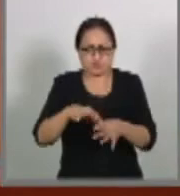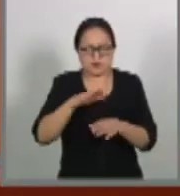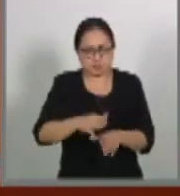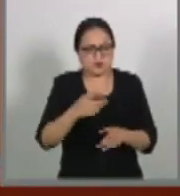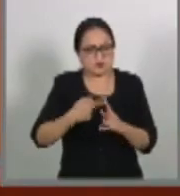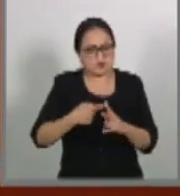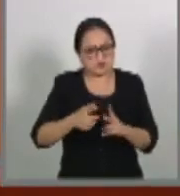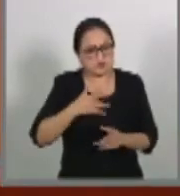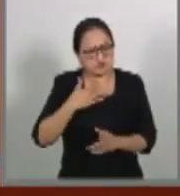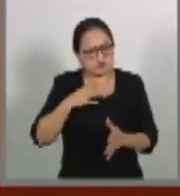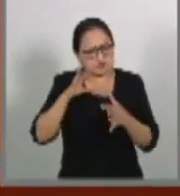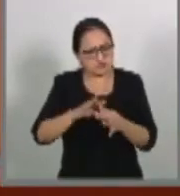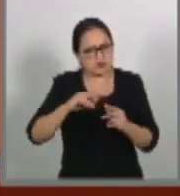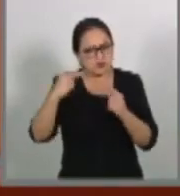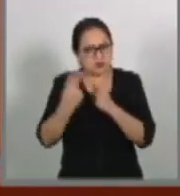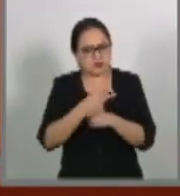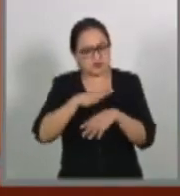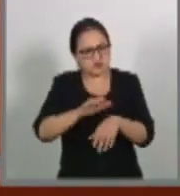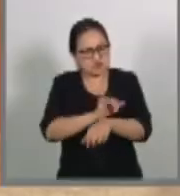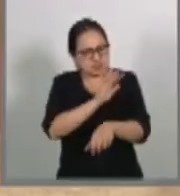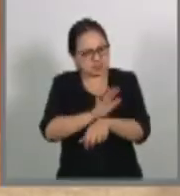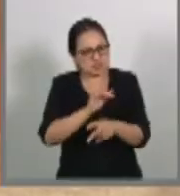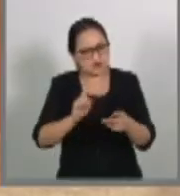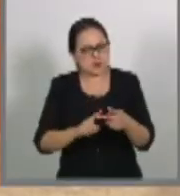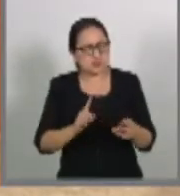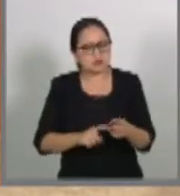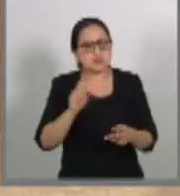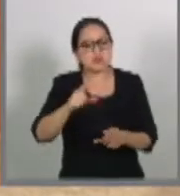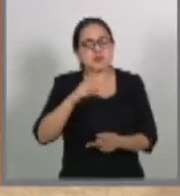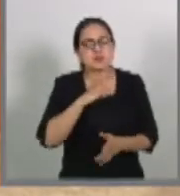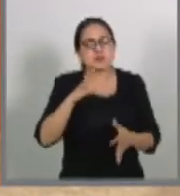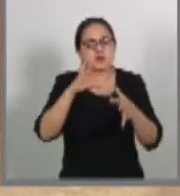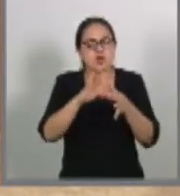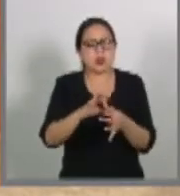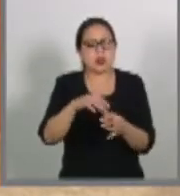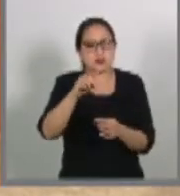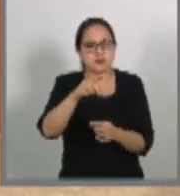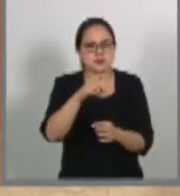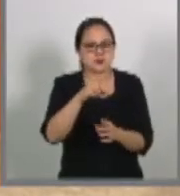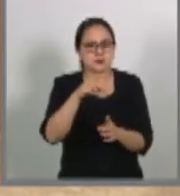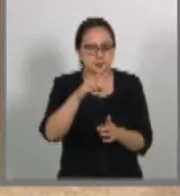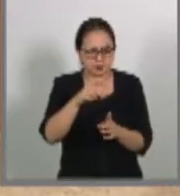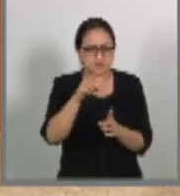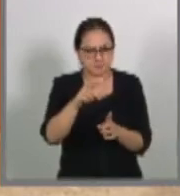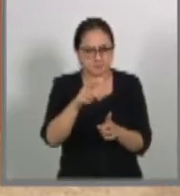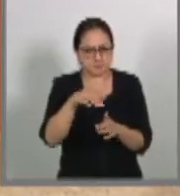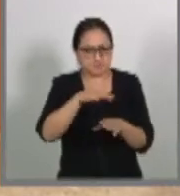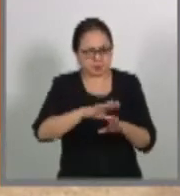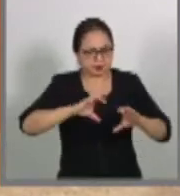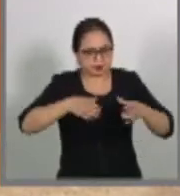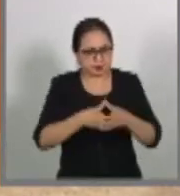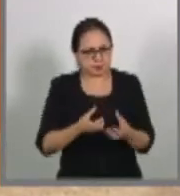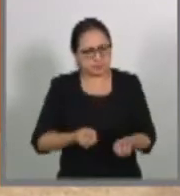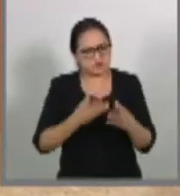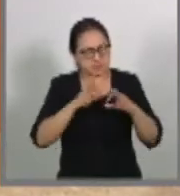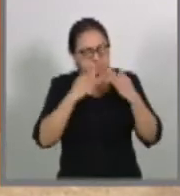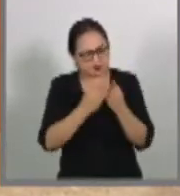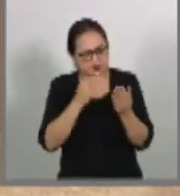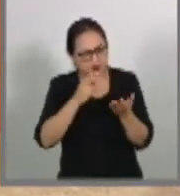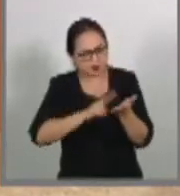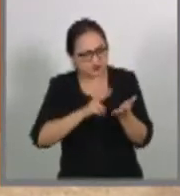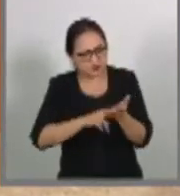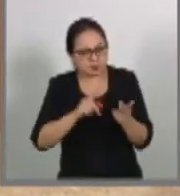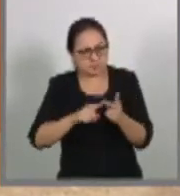Director de Prospectiva Regulatoria, Director de Regulación y también fue Subdirector de Modelo de Costos y Análisis de